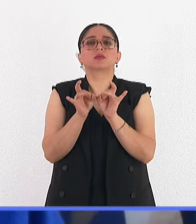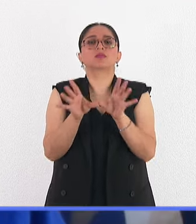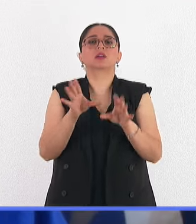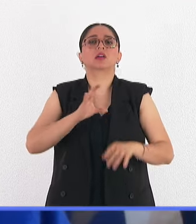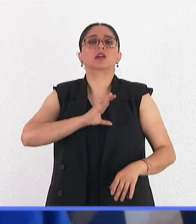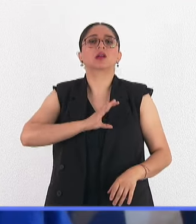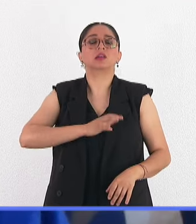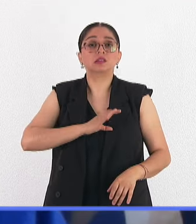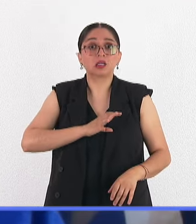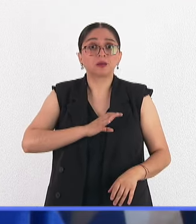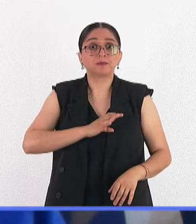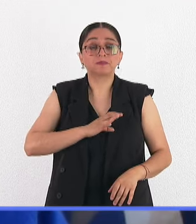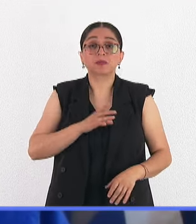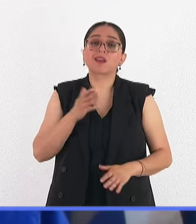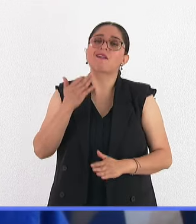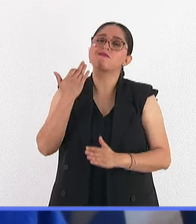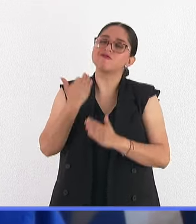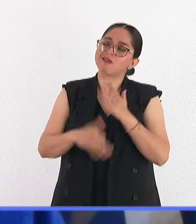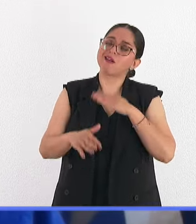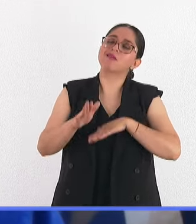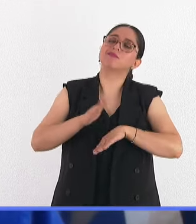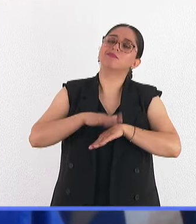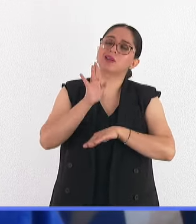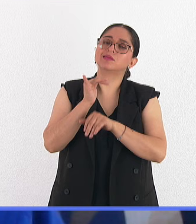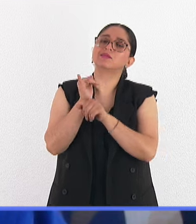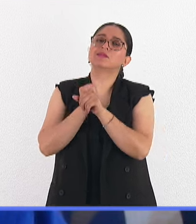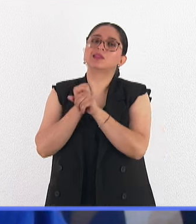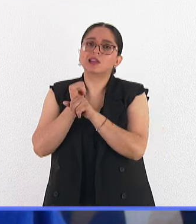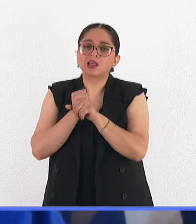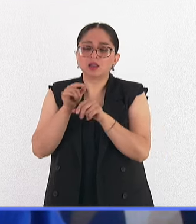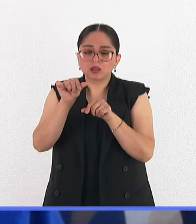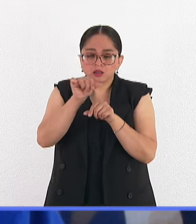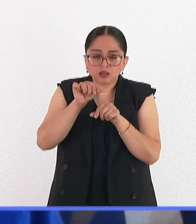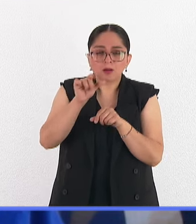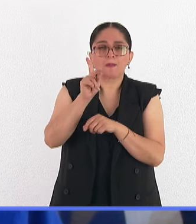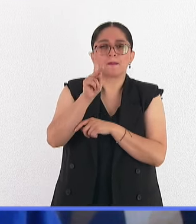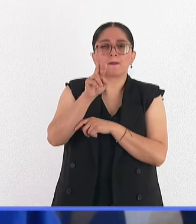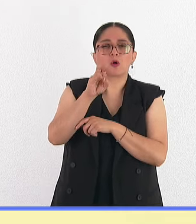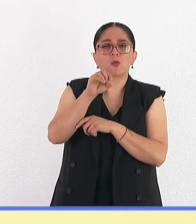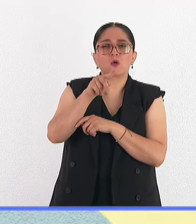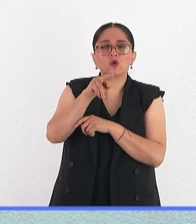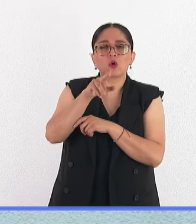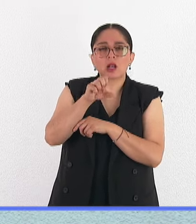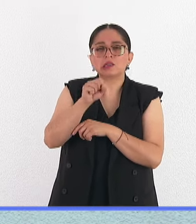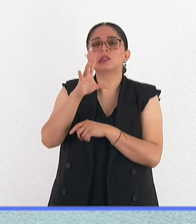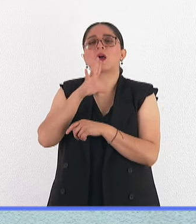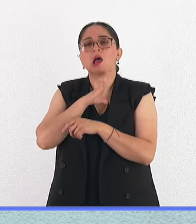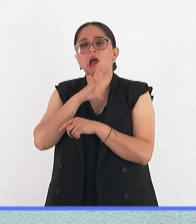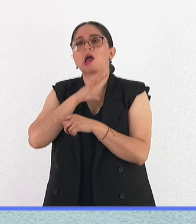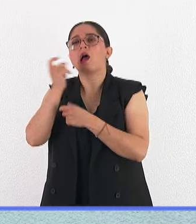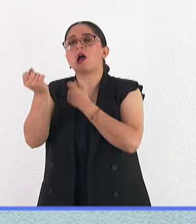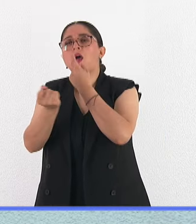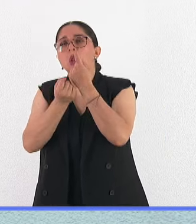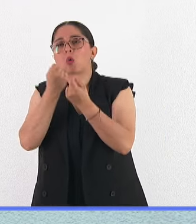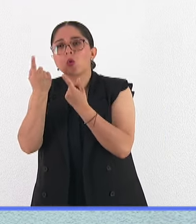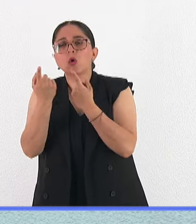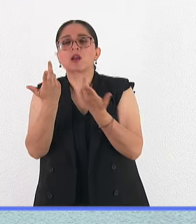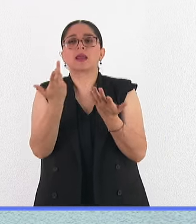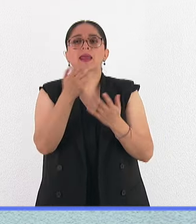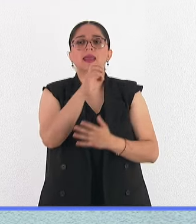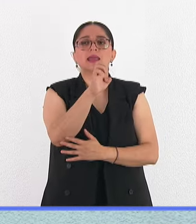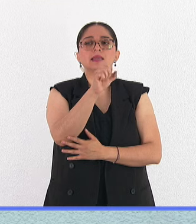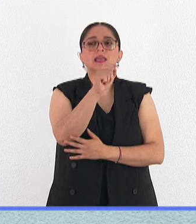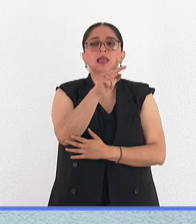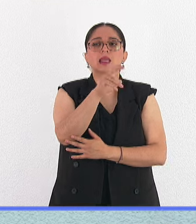No conocemos mucho acerca de las sustancias promotoras, pero se han identificado algunas. Por ejemplo, los ésteres de